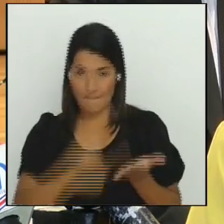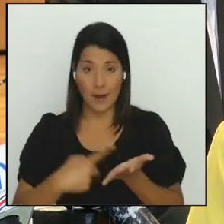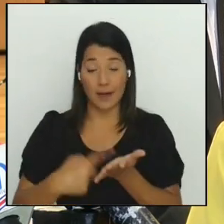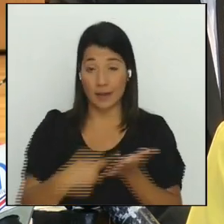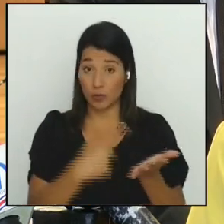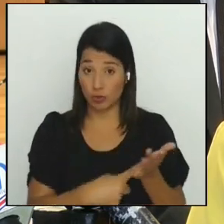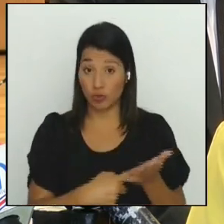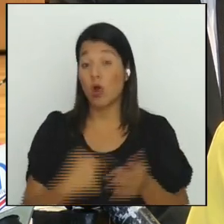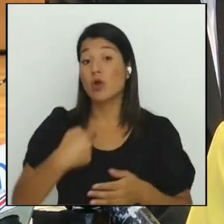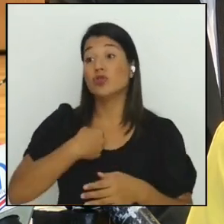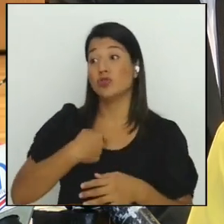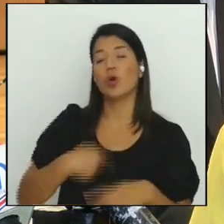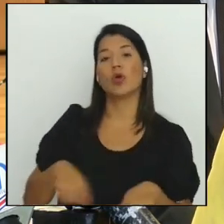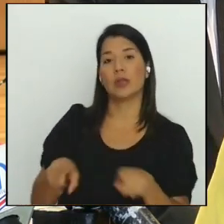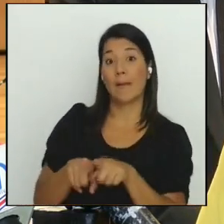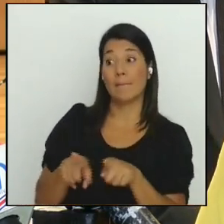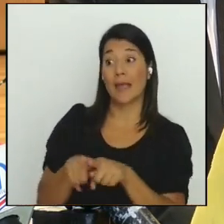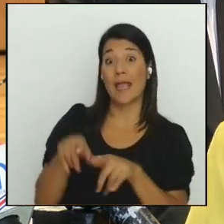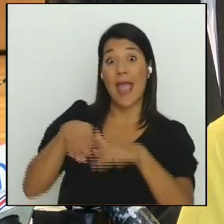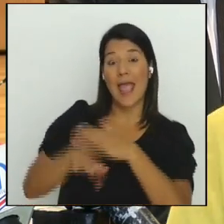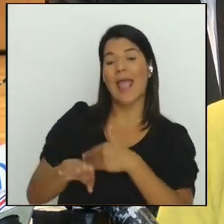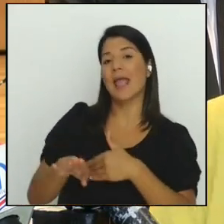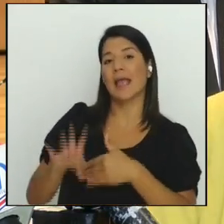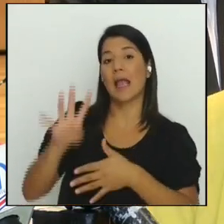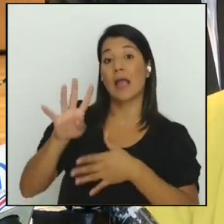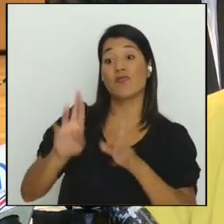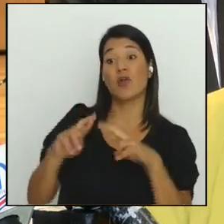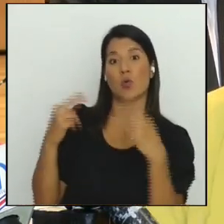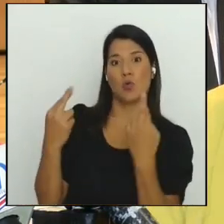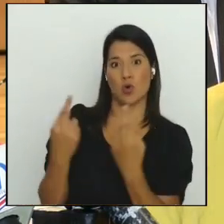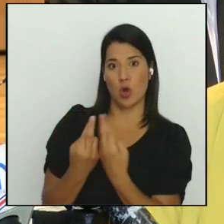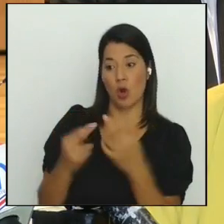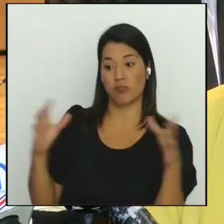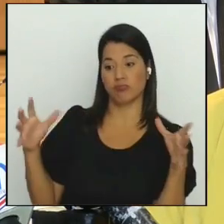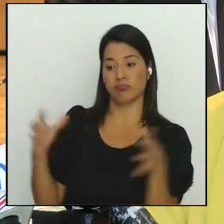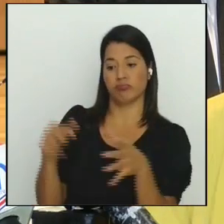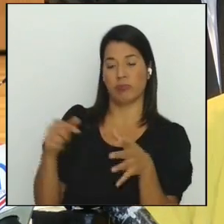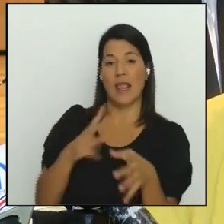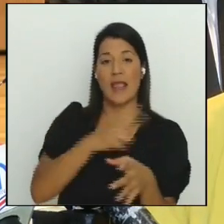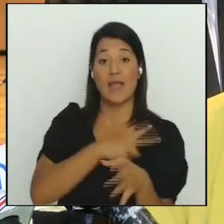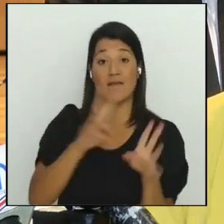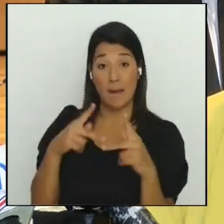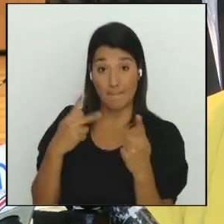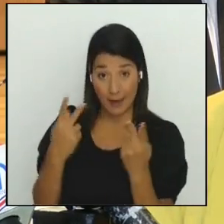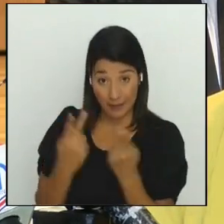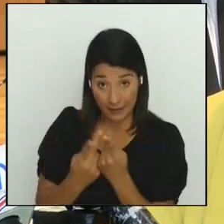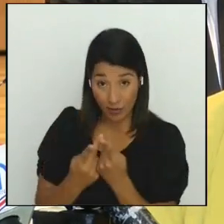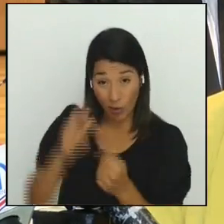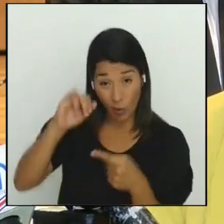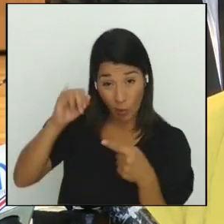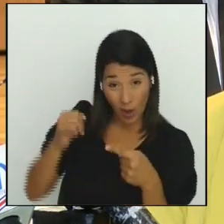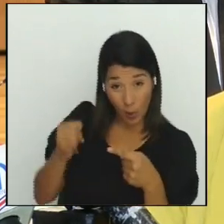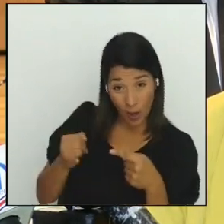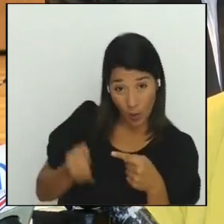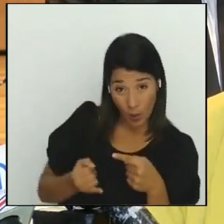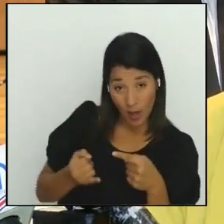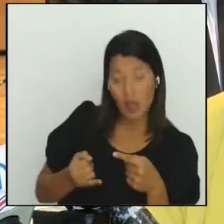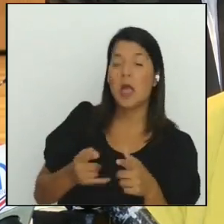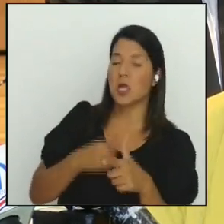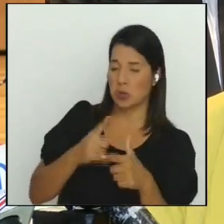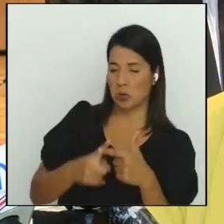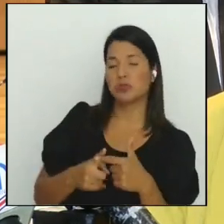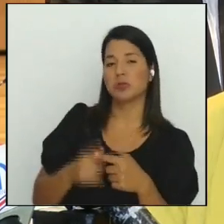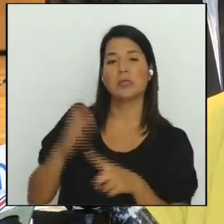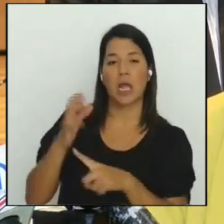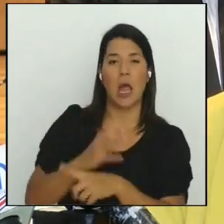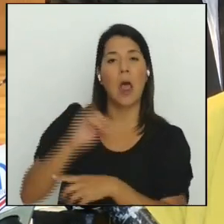jefaturas de fracción de todos los jueves el tema para que revisemos cada jueves a cuáles proyectos ya hay